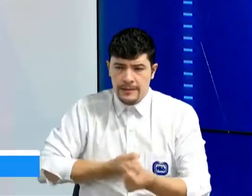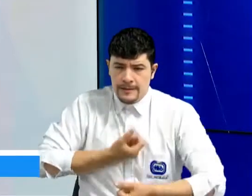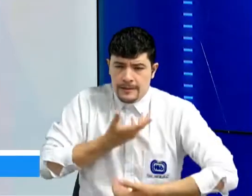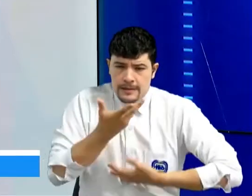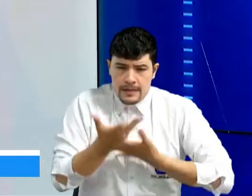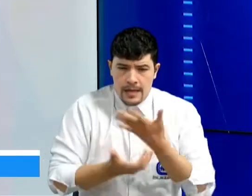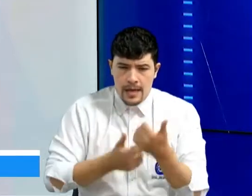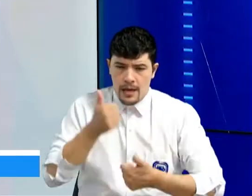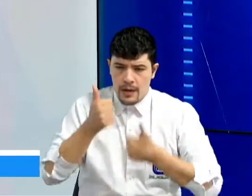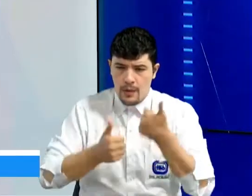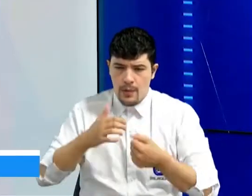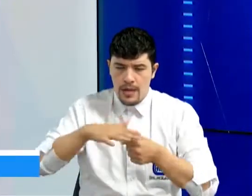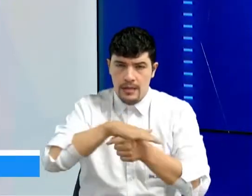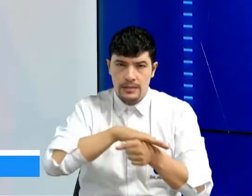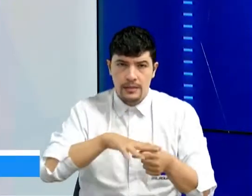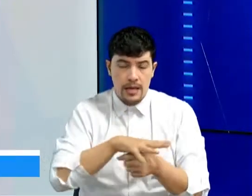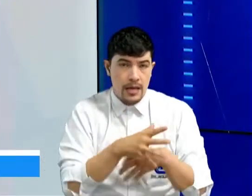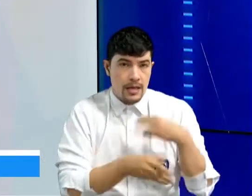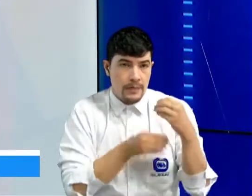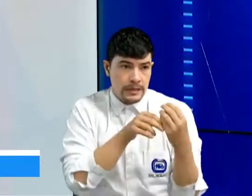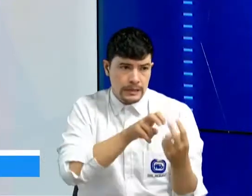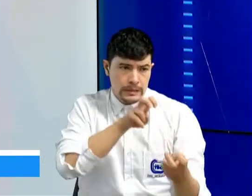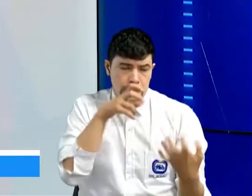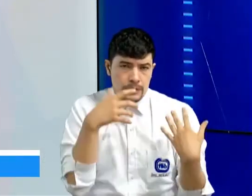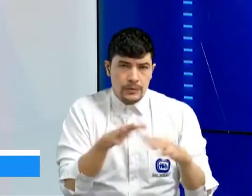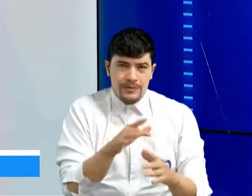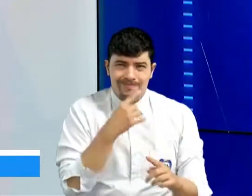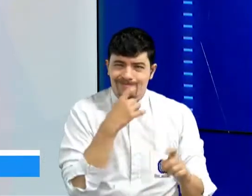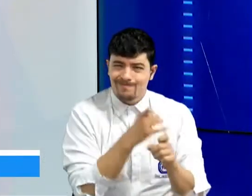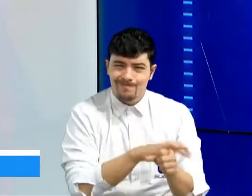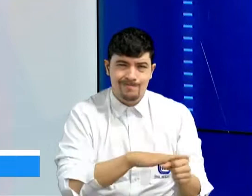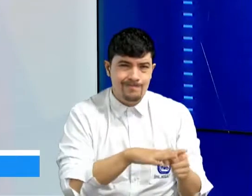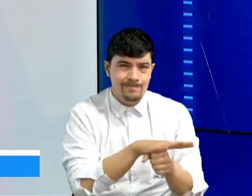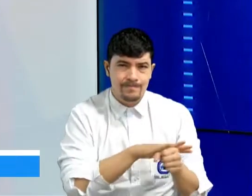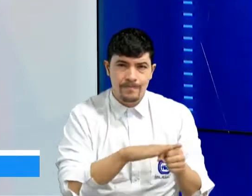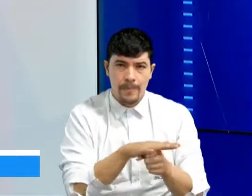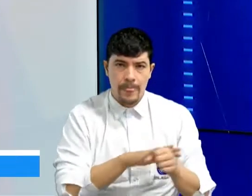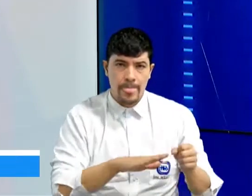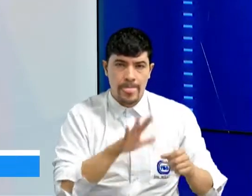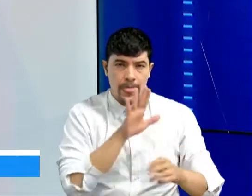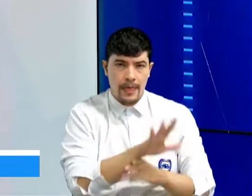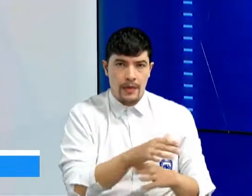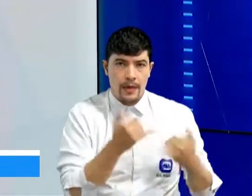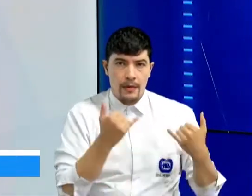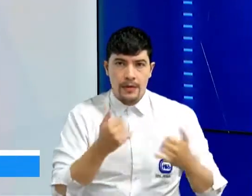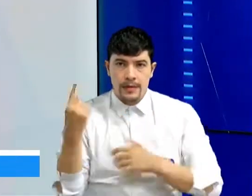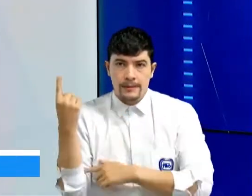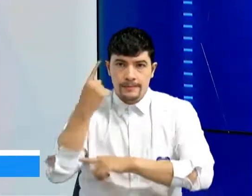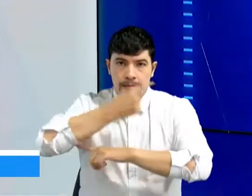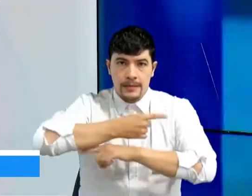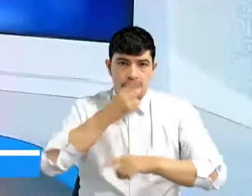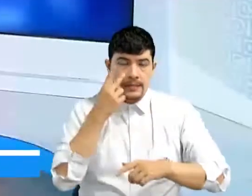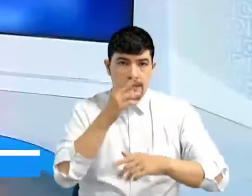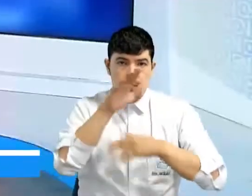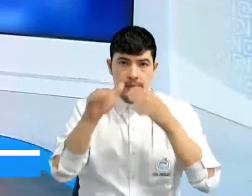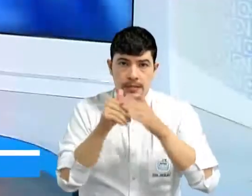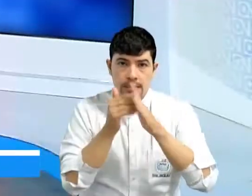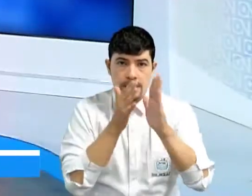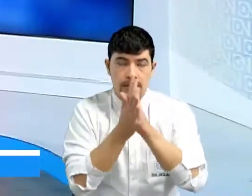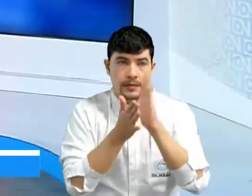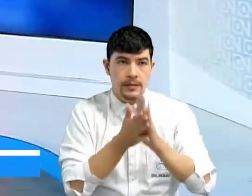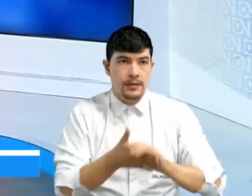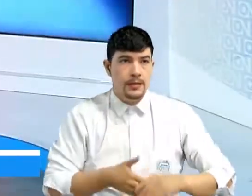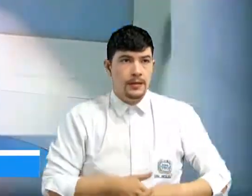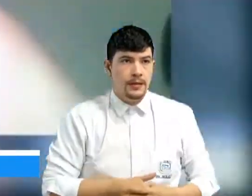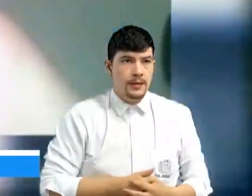mototaxistas y causó polémica y se volvió la manzana de la discordia en el transcurso de esta semana. Vamos a verla. Si bien es